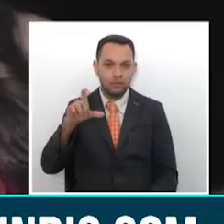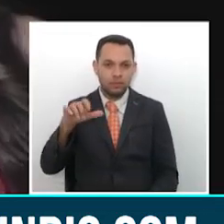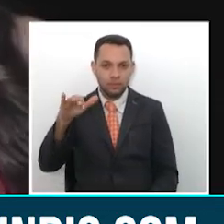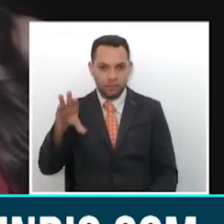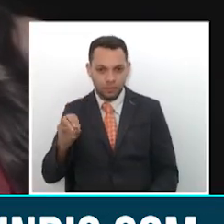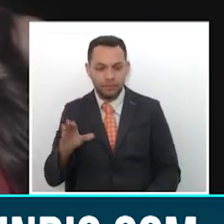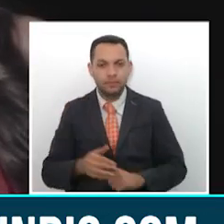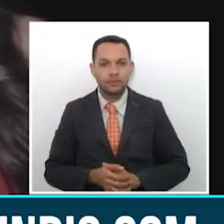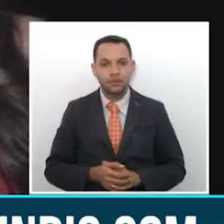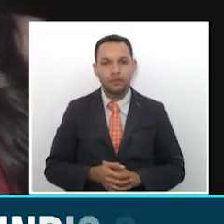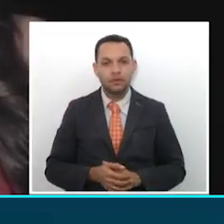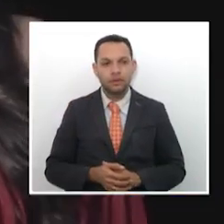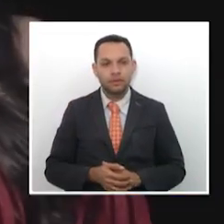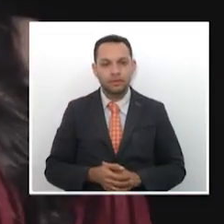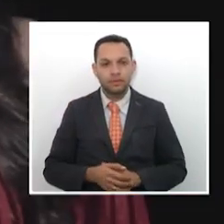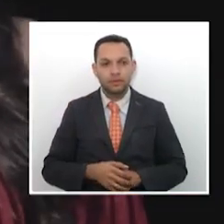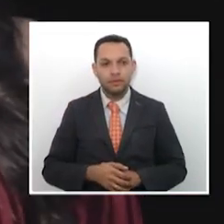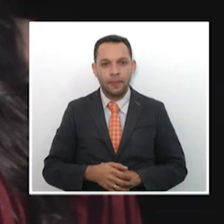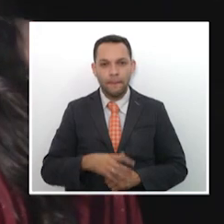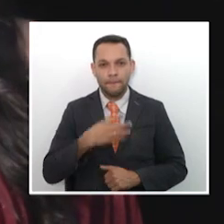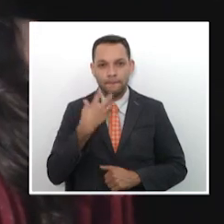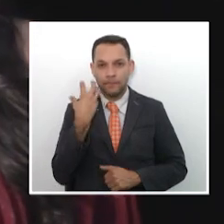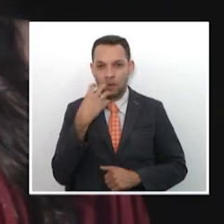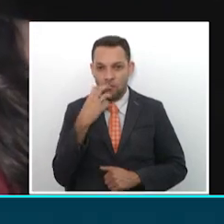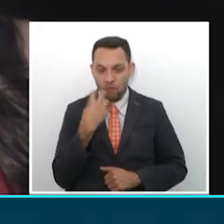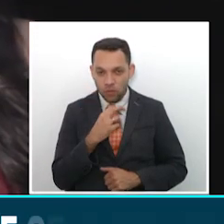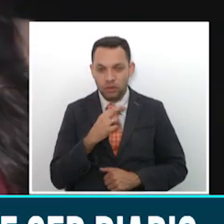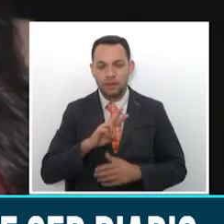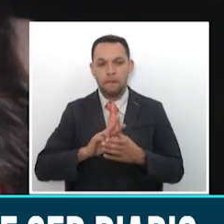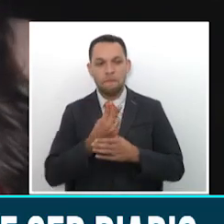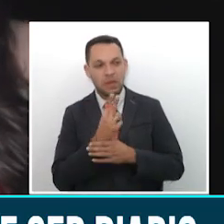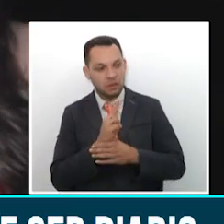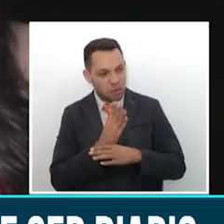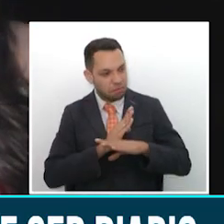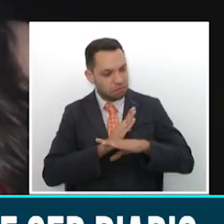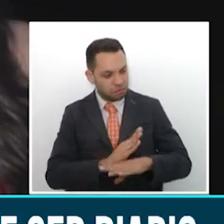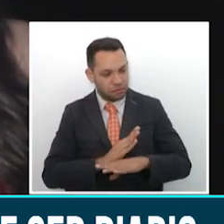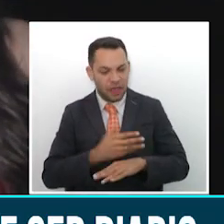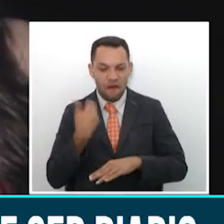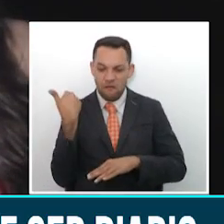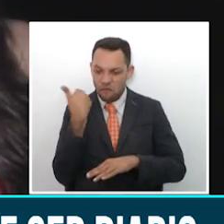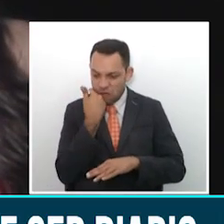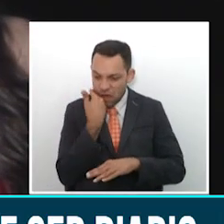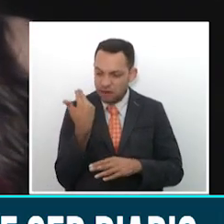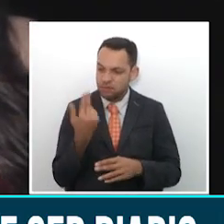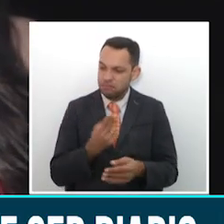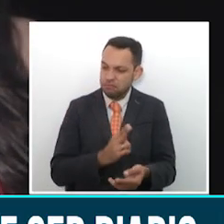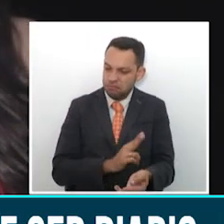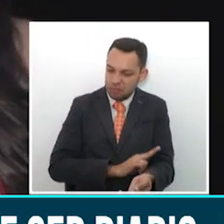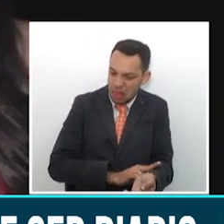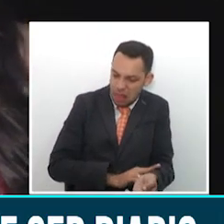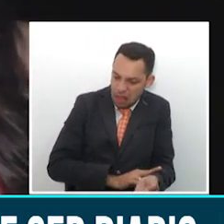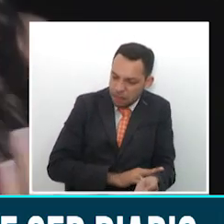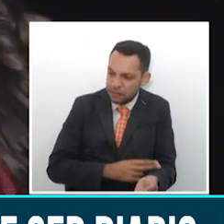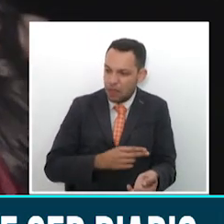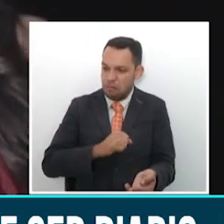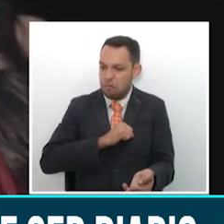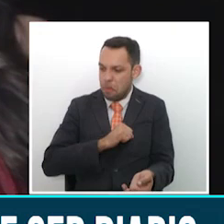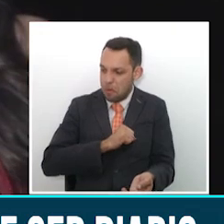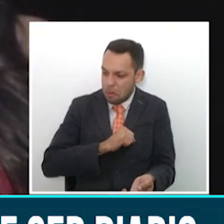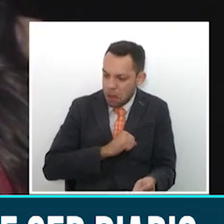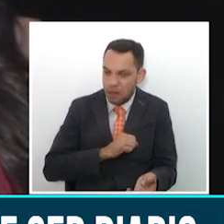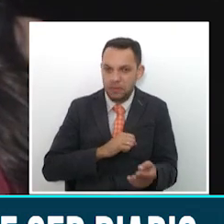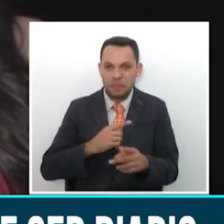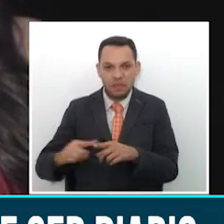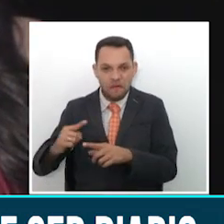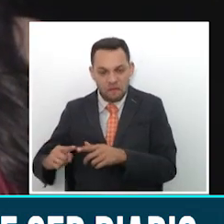El consumo de frutas y verduras ayuda a prevenir diferentes enfermedades como la diabetes, cardiopatías y accidentes cardiovasculares. Por tal